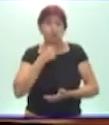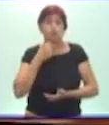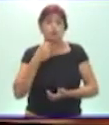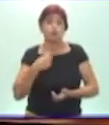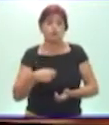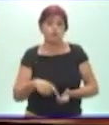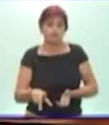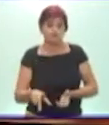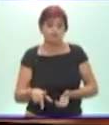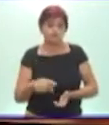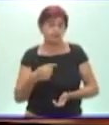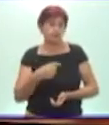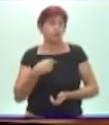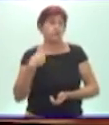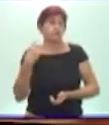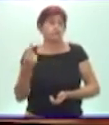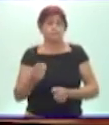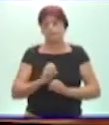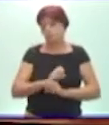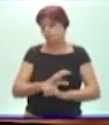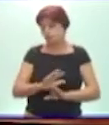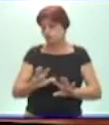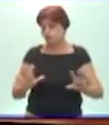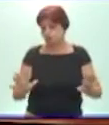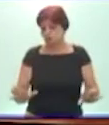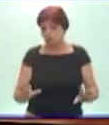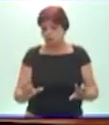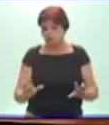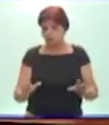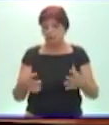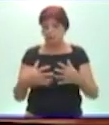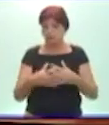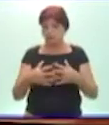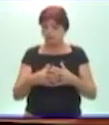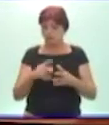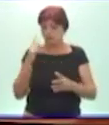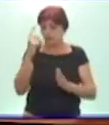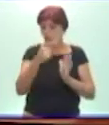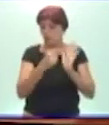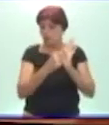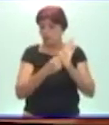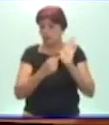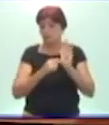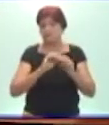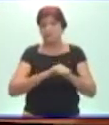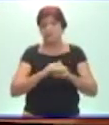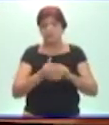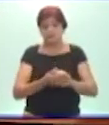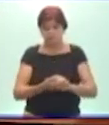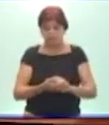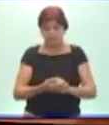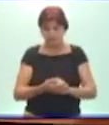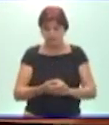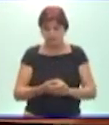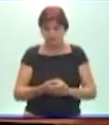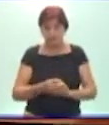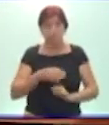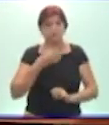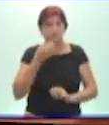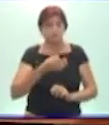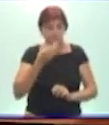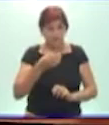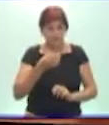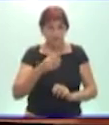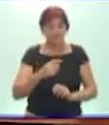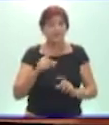muy natural y en correspondencia con las características del hermano, nosotros tenemos que explicarle qué necesidad educativa especial tiene el